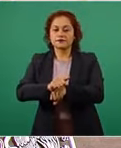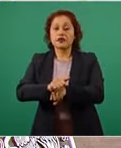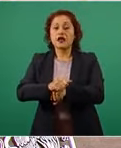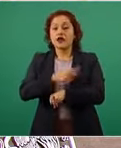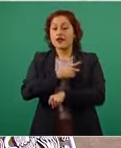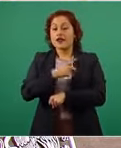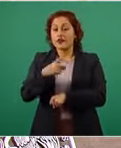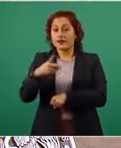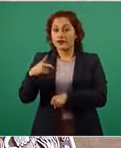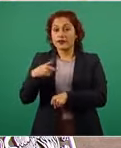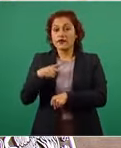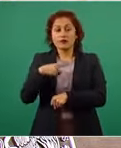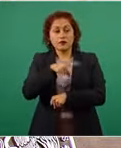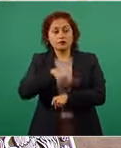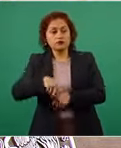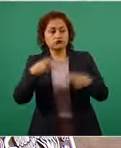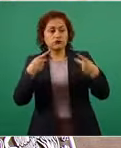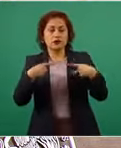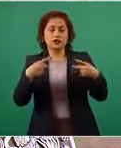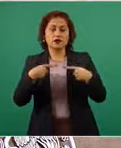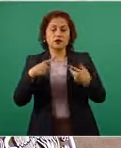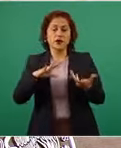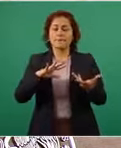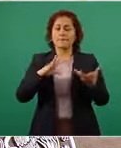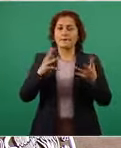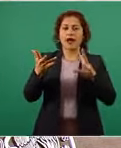disruptiva y alocada que